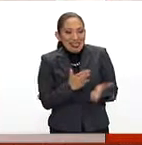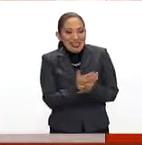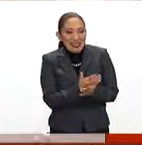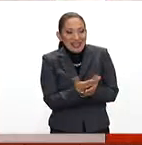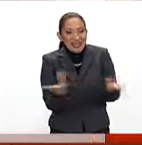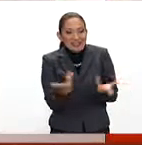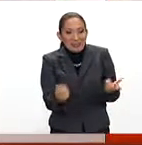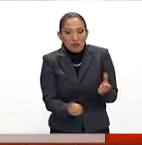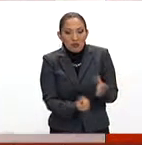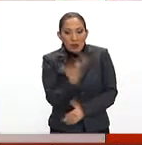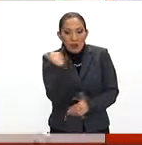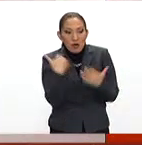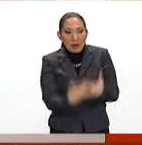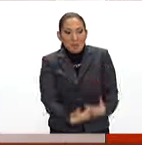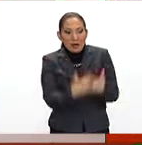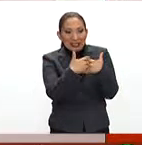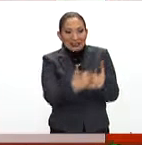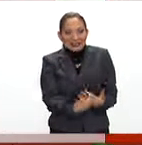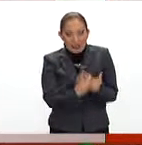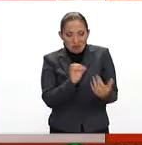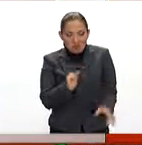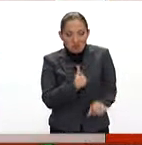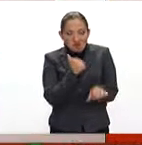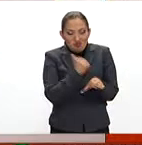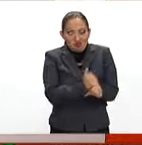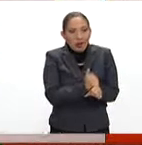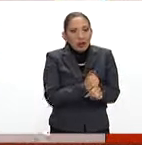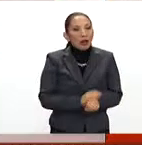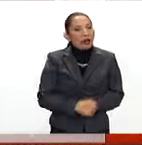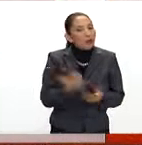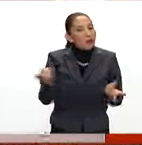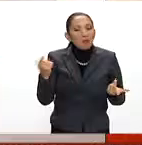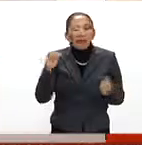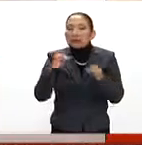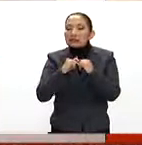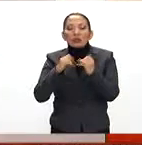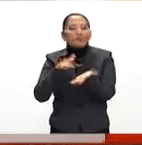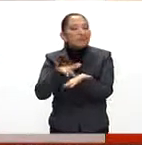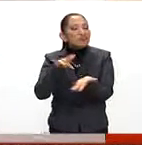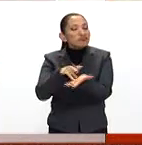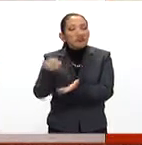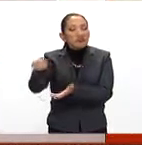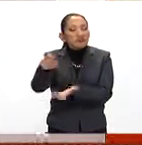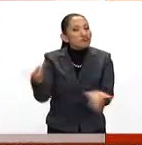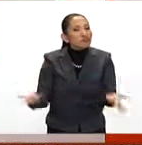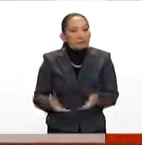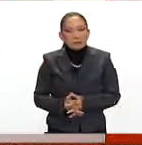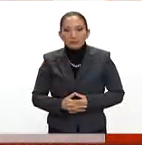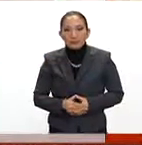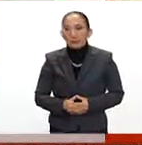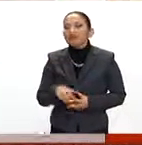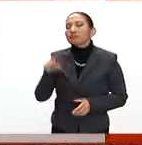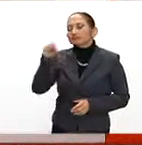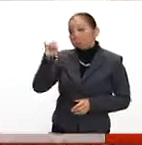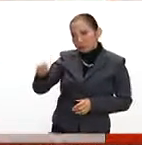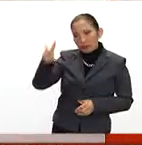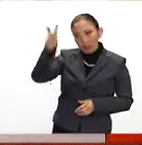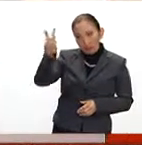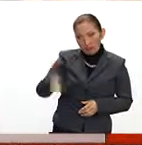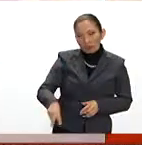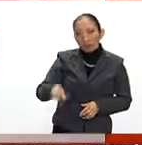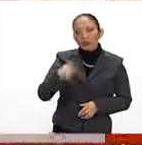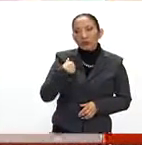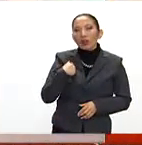de cinco personas con cuatro ingenieros junior que nos están ayudando a hacer esto realidad. Una de las